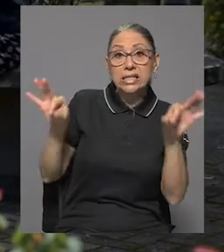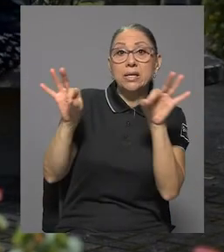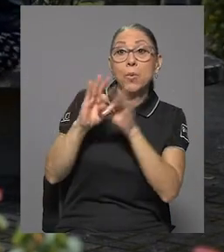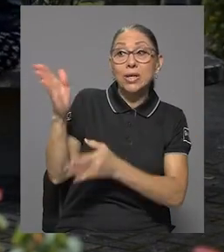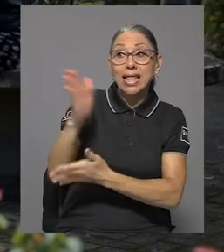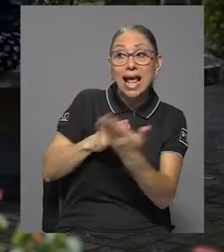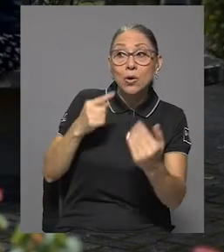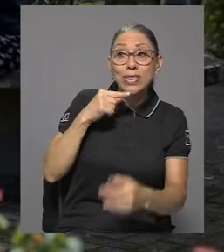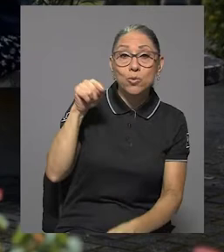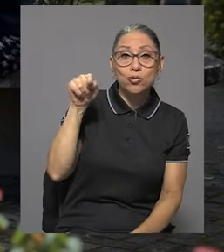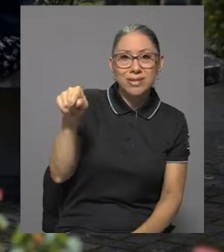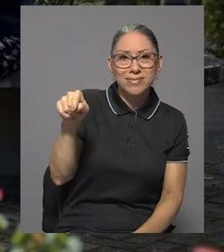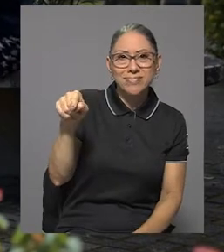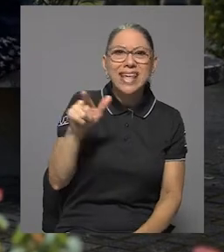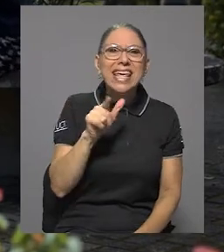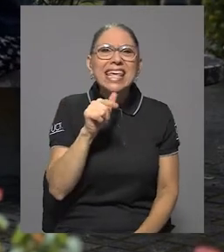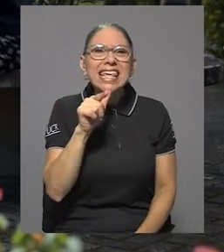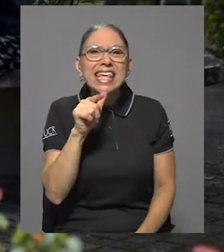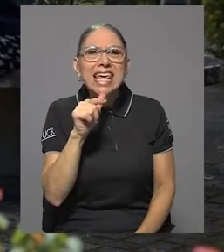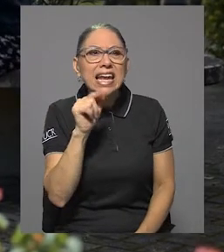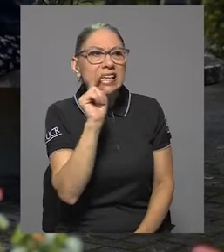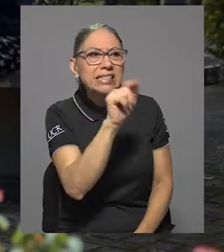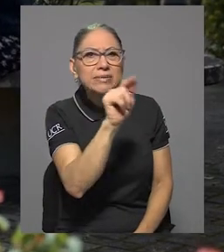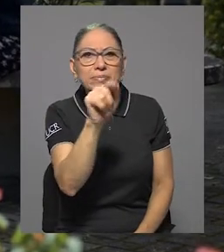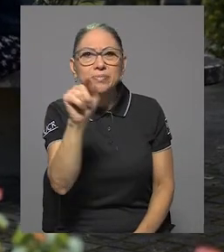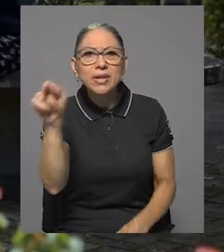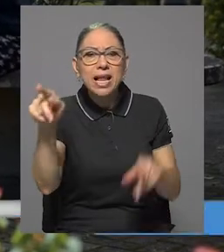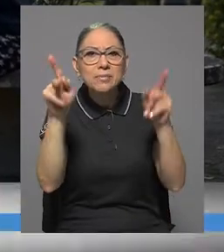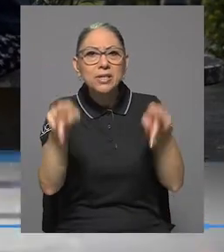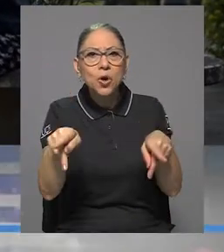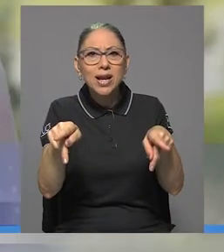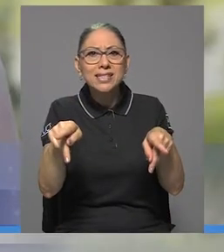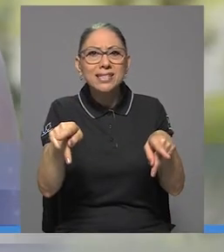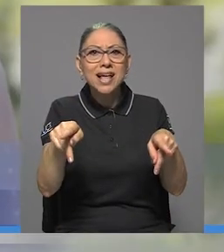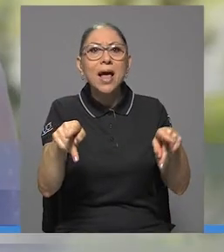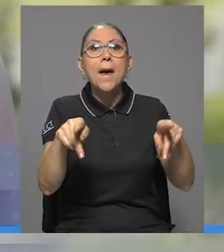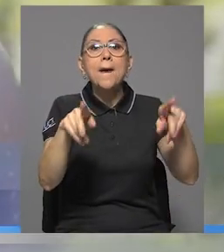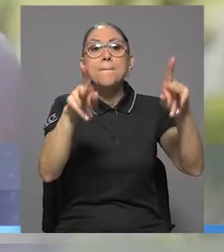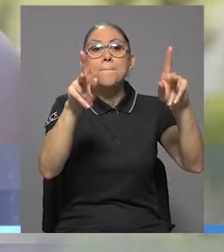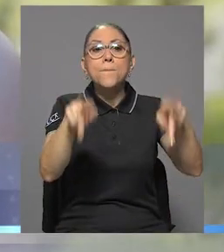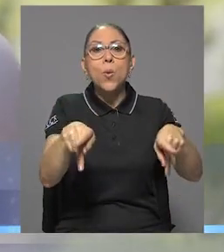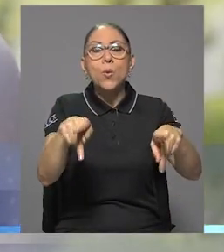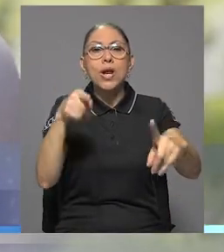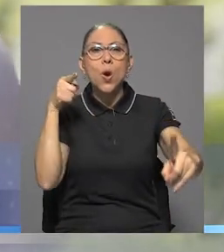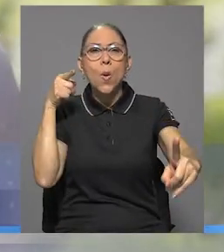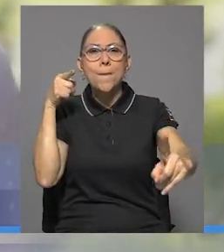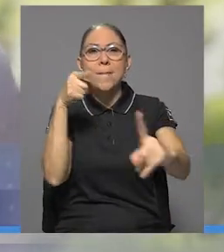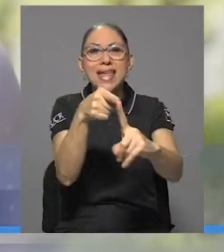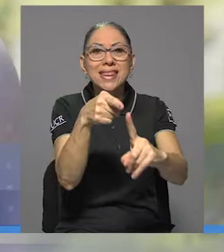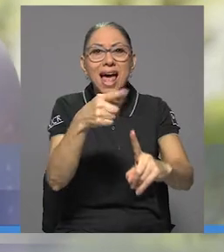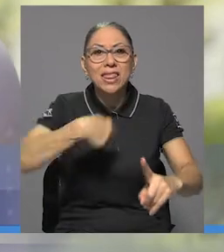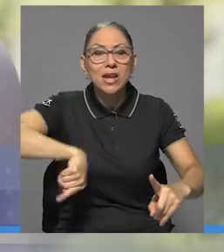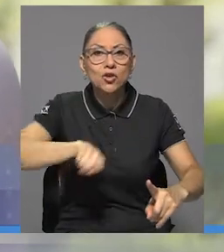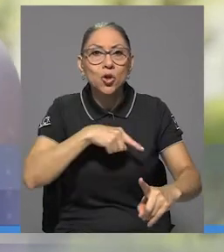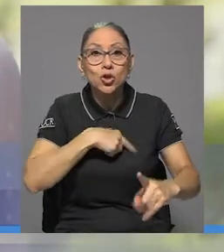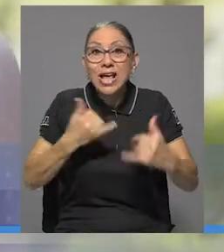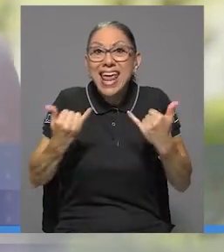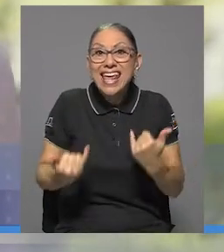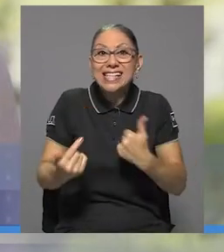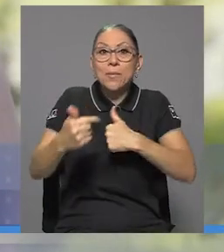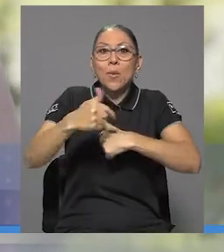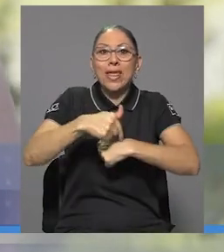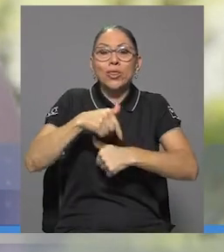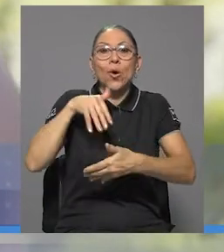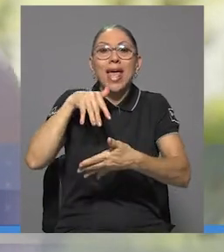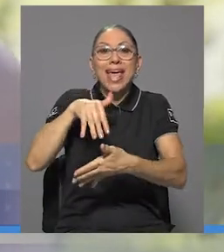es importante, María, usted tocó un punto importante. ¿Quiénes son las personas o cuál es nuestro público meta? En este momento, María, son los